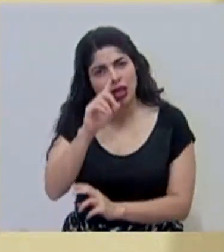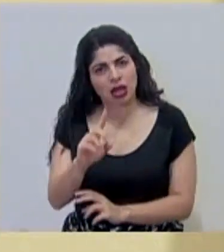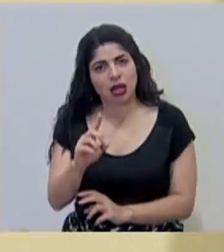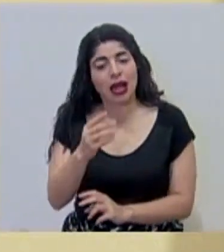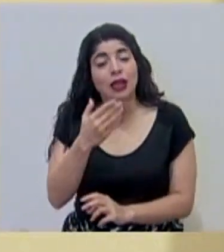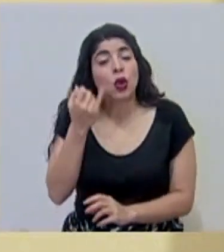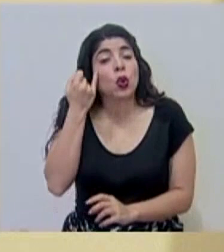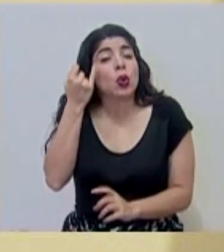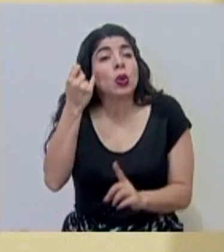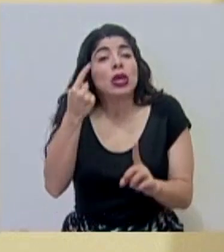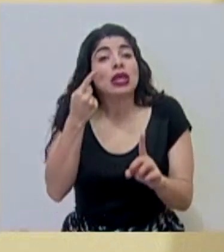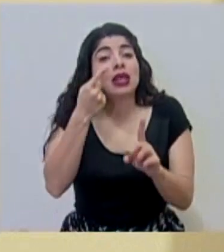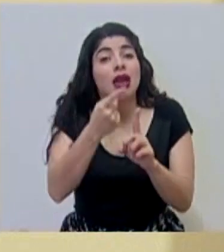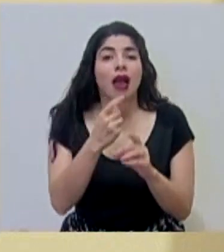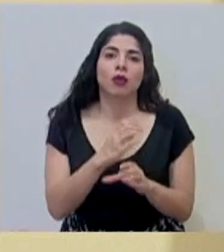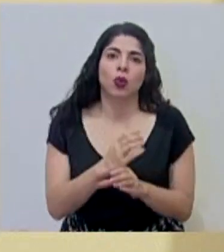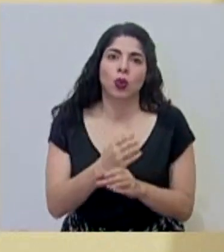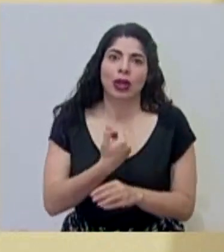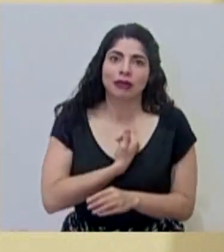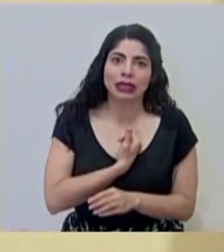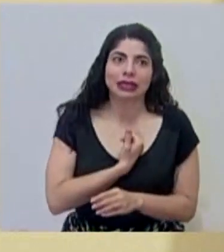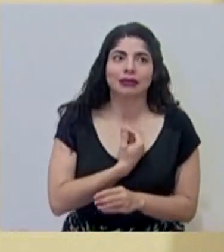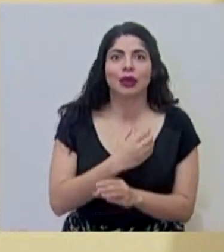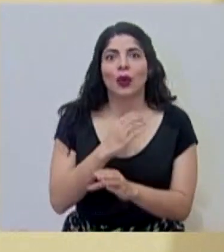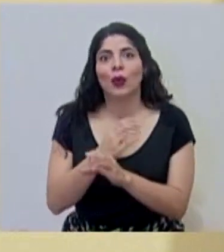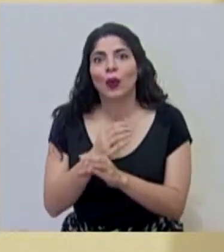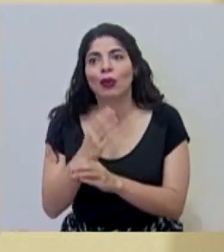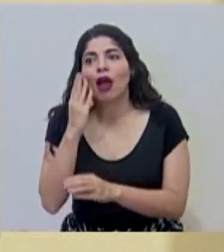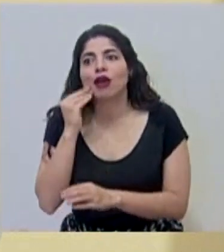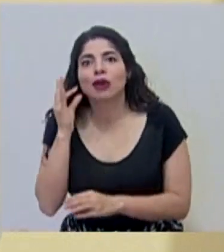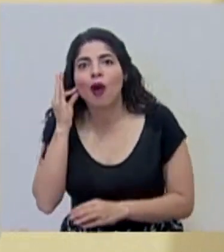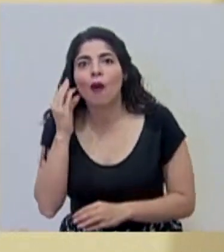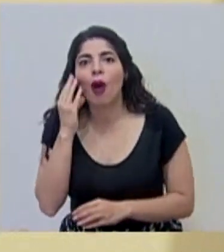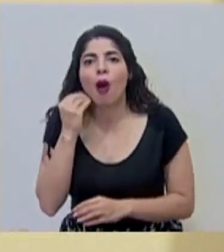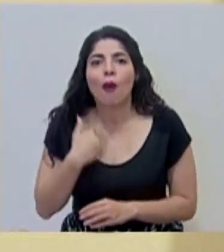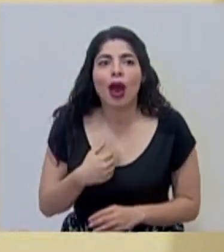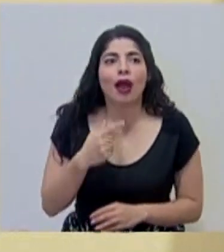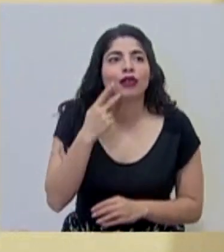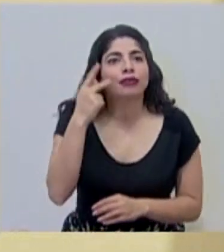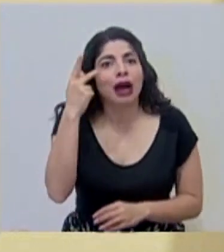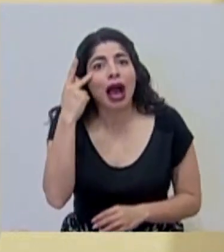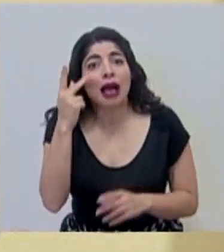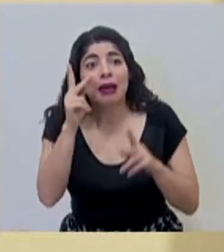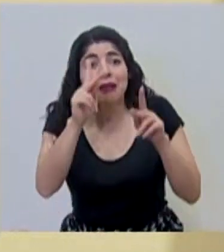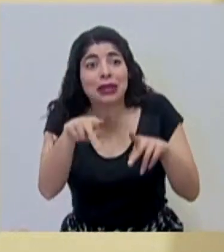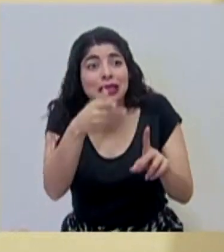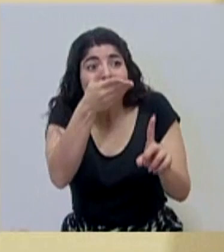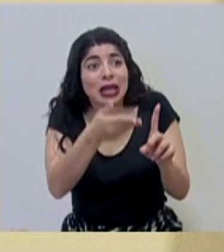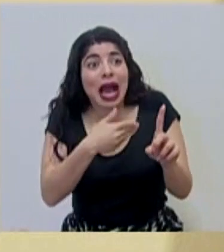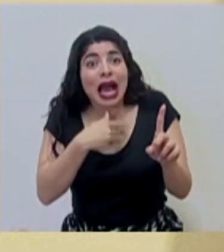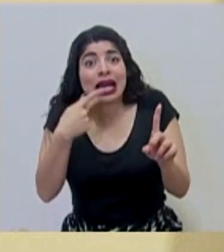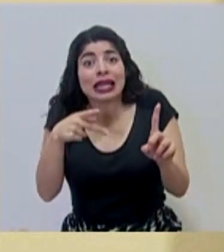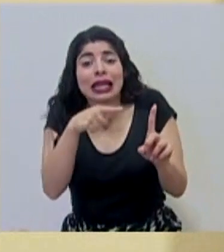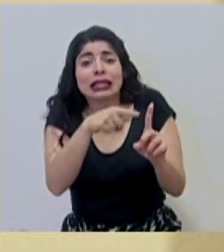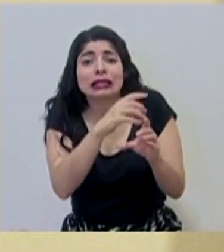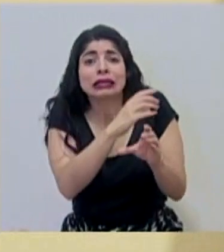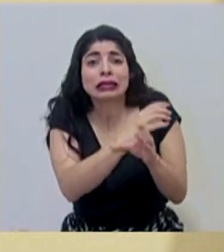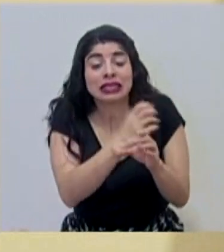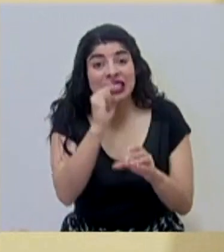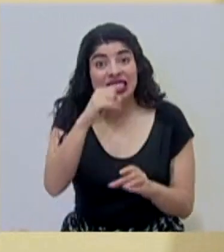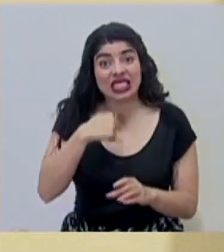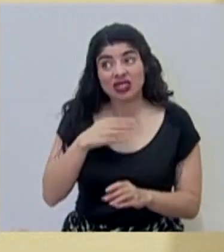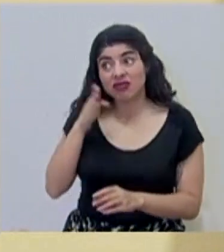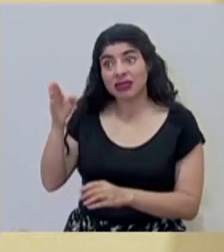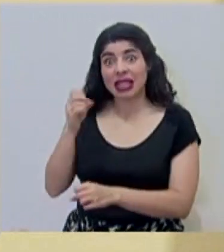es que nos cuidemos, que cuidemos a nuestros abuelitos, a nuestros papás, a las personas con factores de riesgo, que si tenemos que ir a